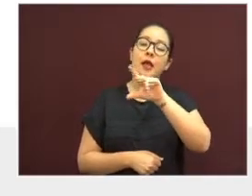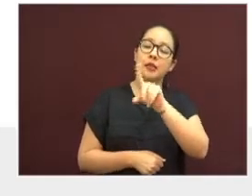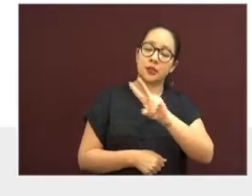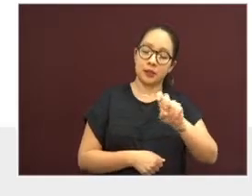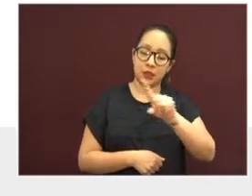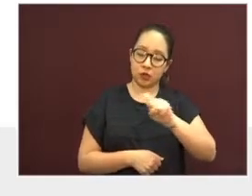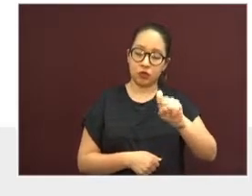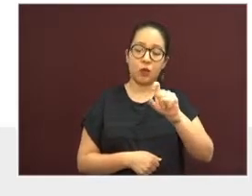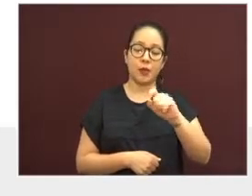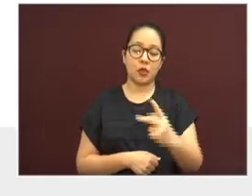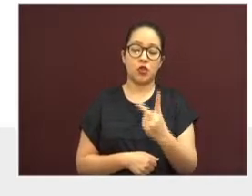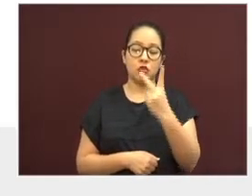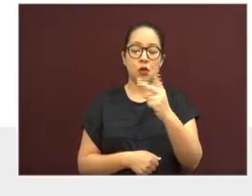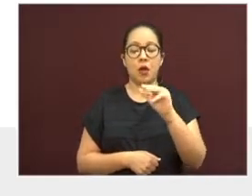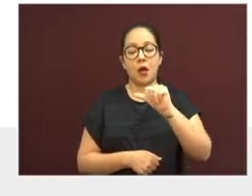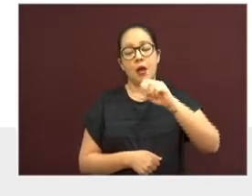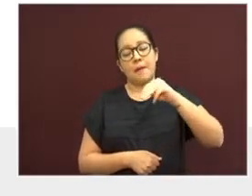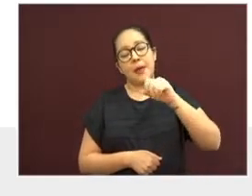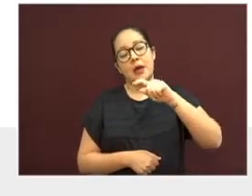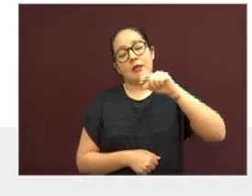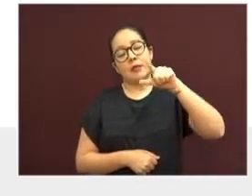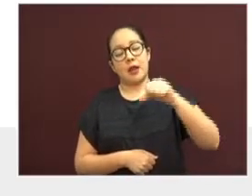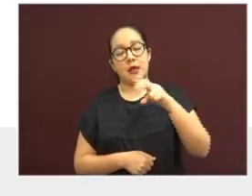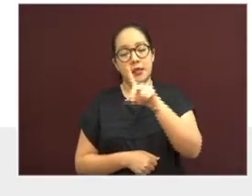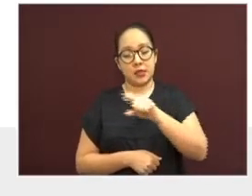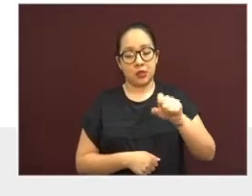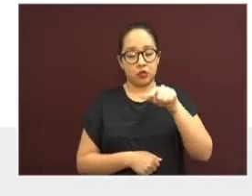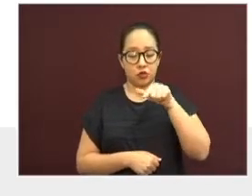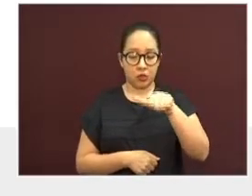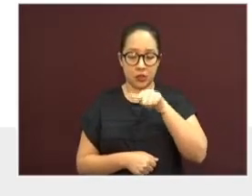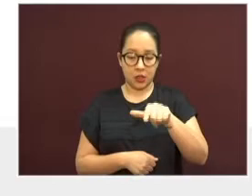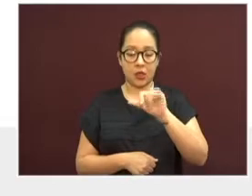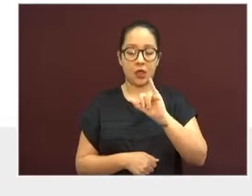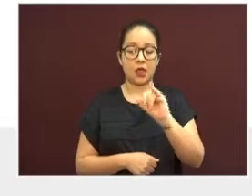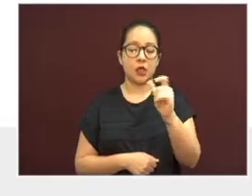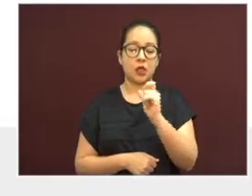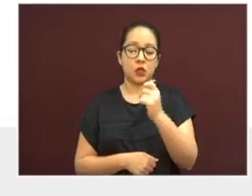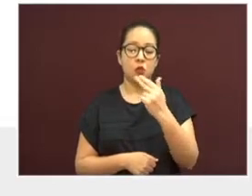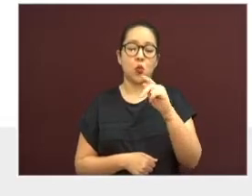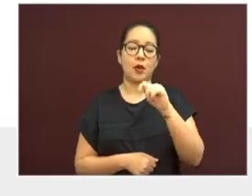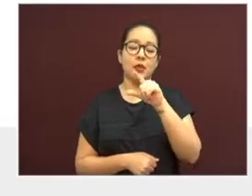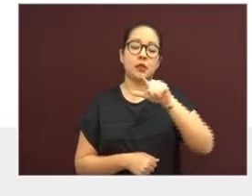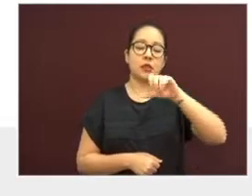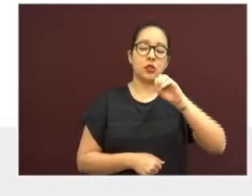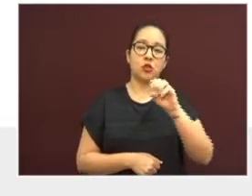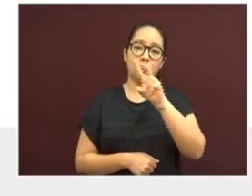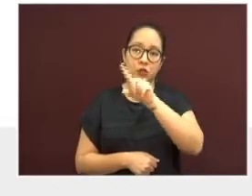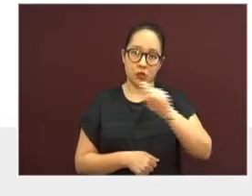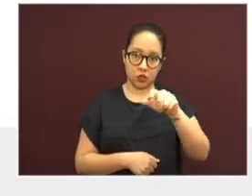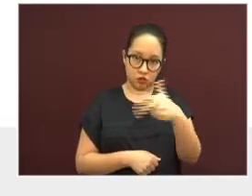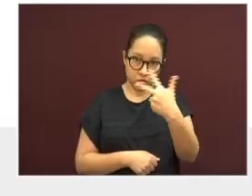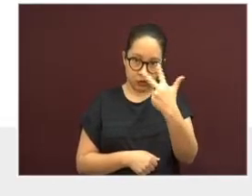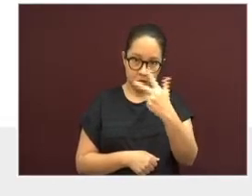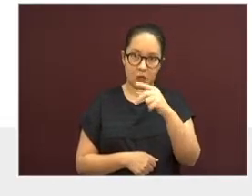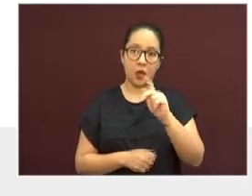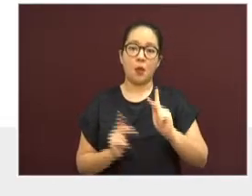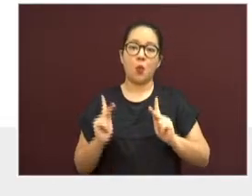Amatlán de los Reyes, 117. Ishuatlancillo, 113. Puente Nacional,